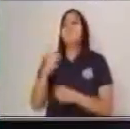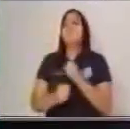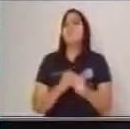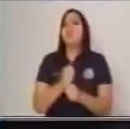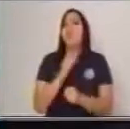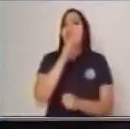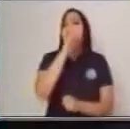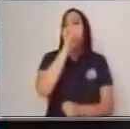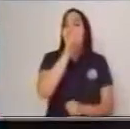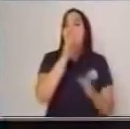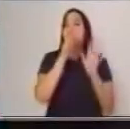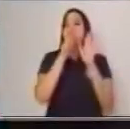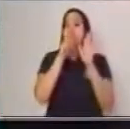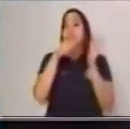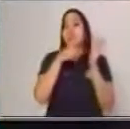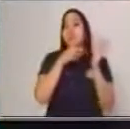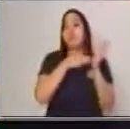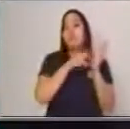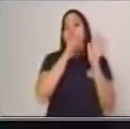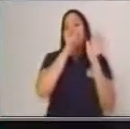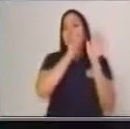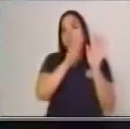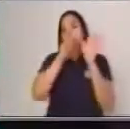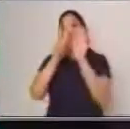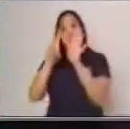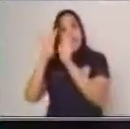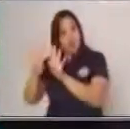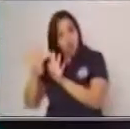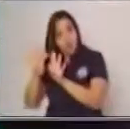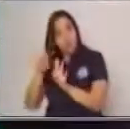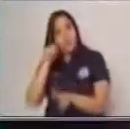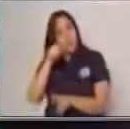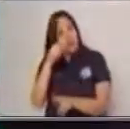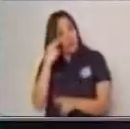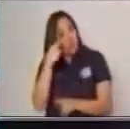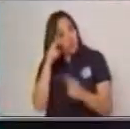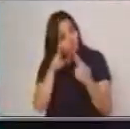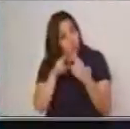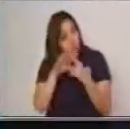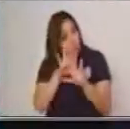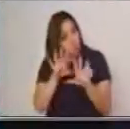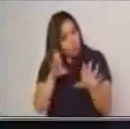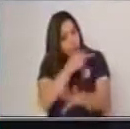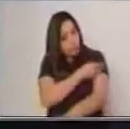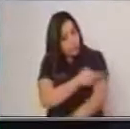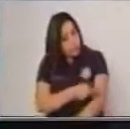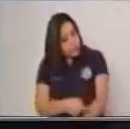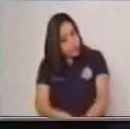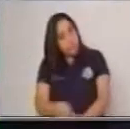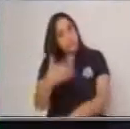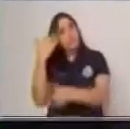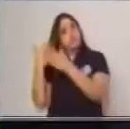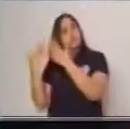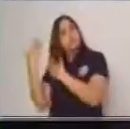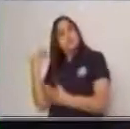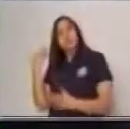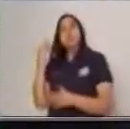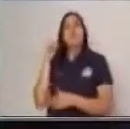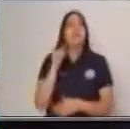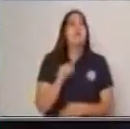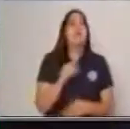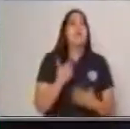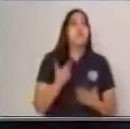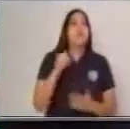1779. Y si ustedes conocen un poco de historia, y si en caso no la conocen, ni la van a conocer el día de hoy conmigo,